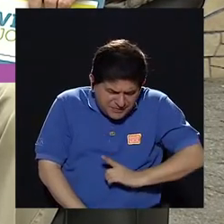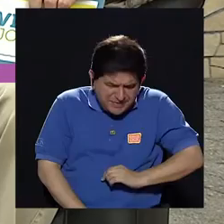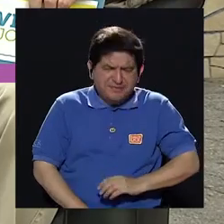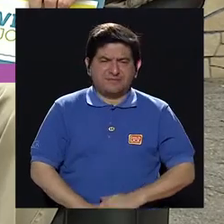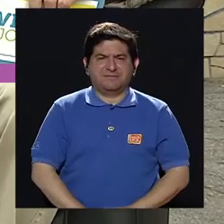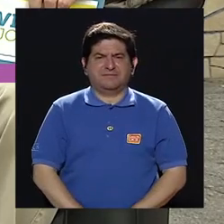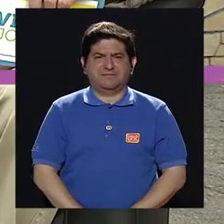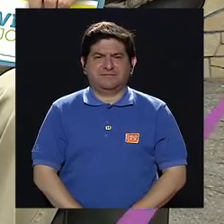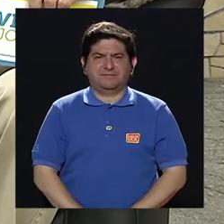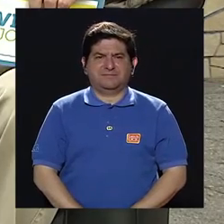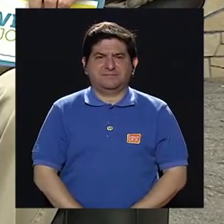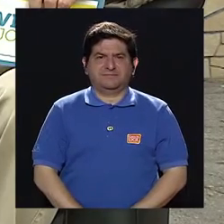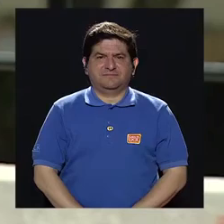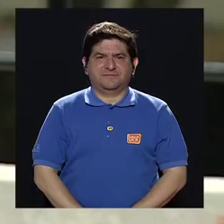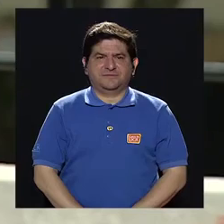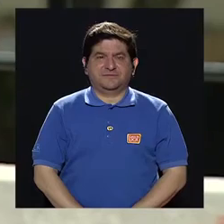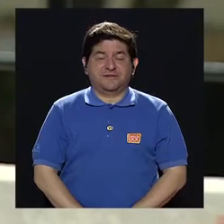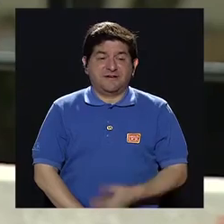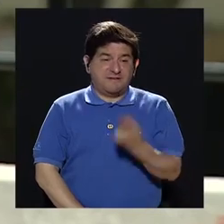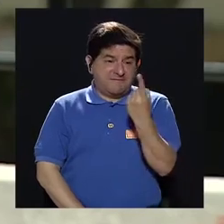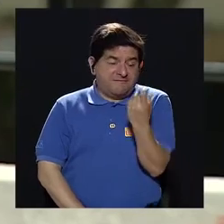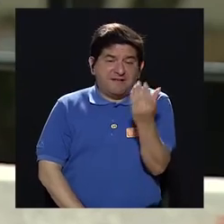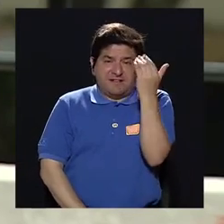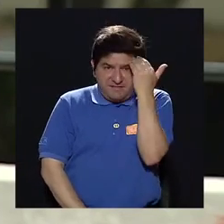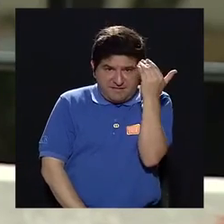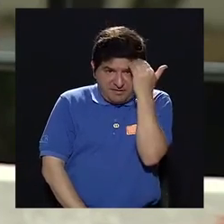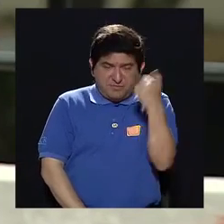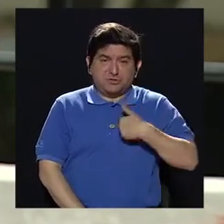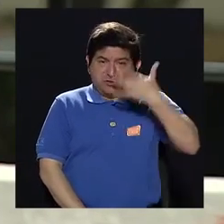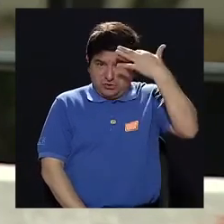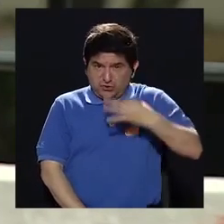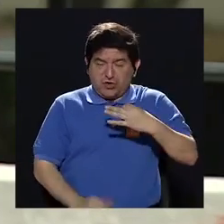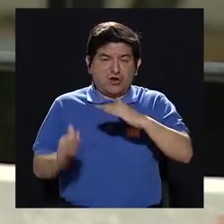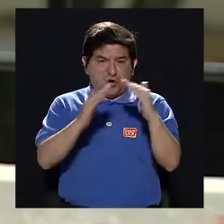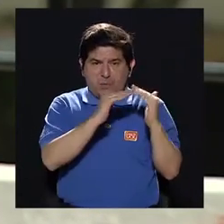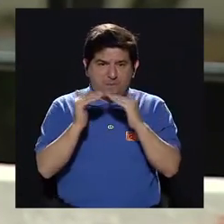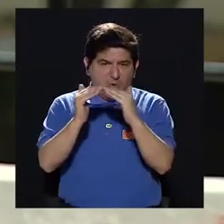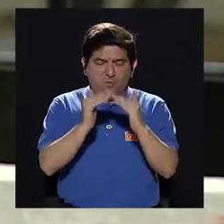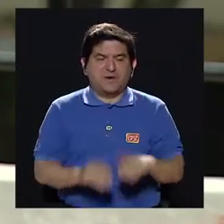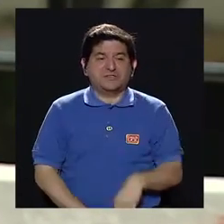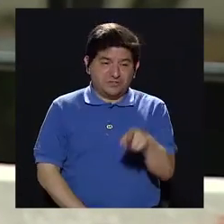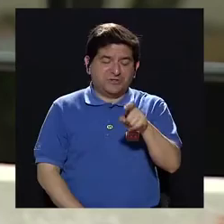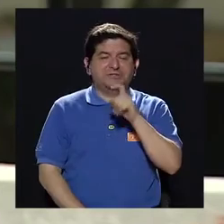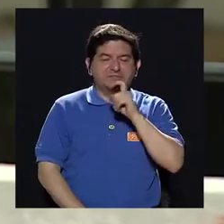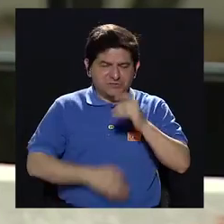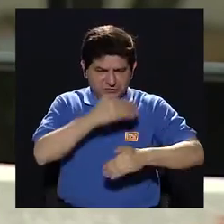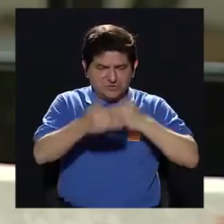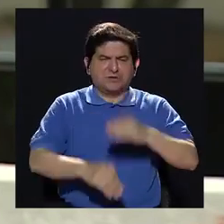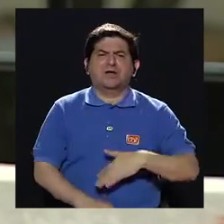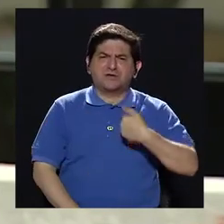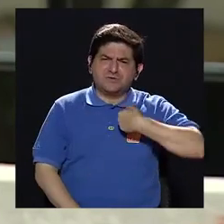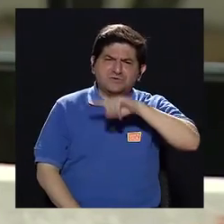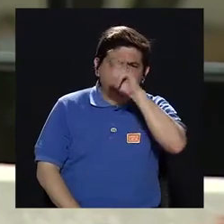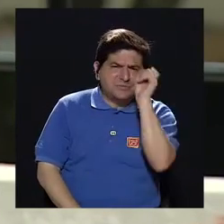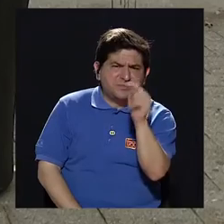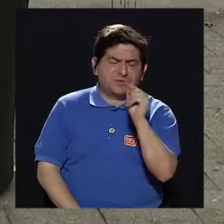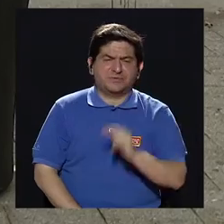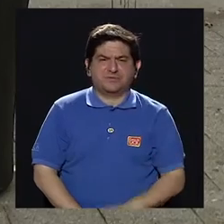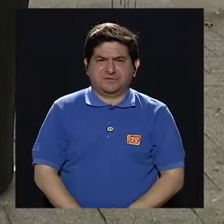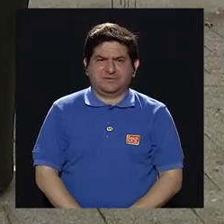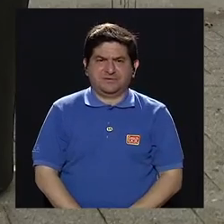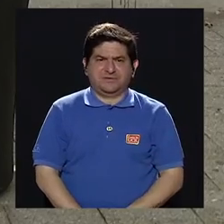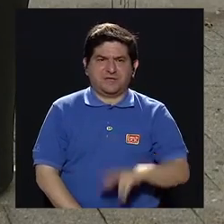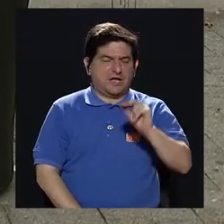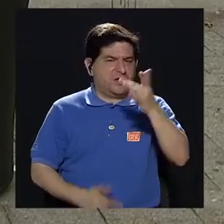y la falta de conocimiento, creo yo, en la población es lo que más lo dificulta. Eso le iba a conversar,